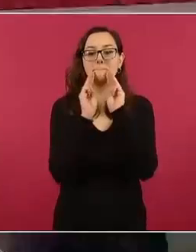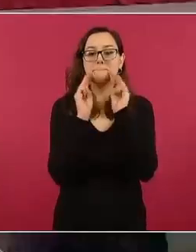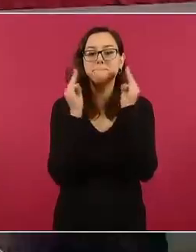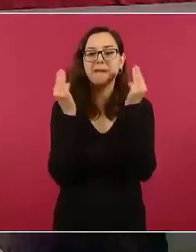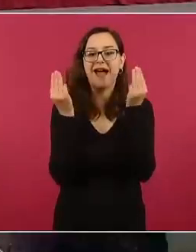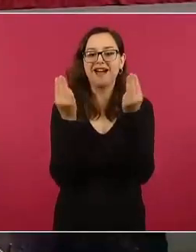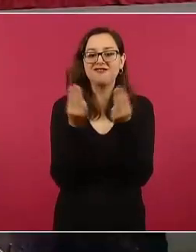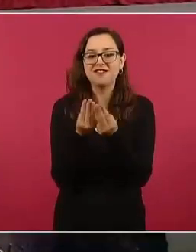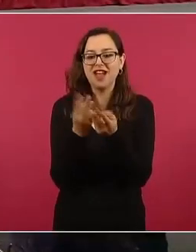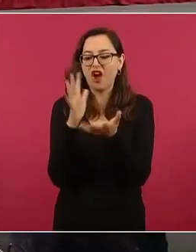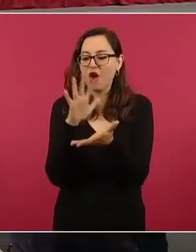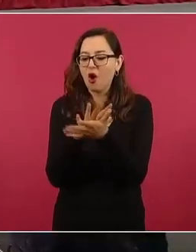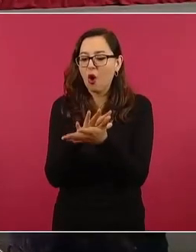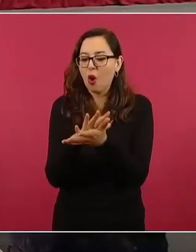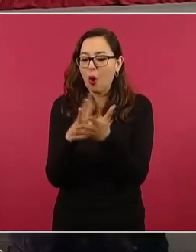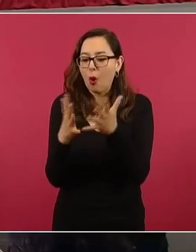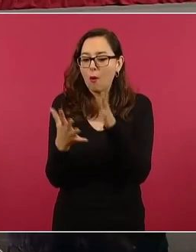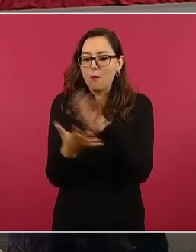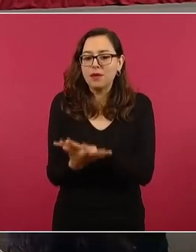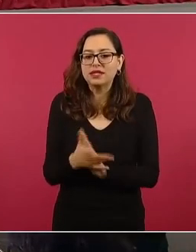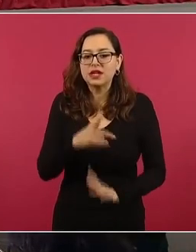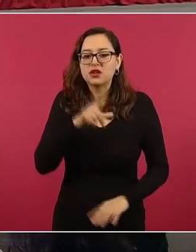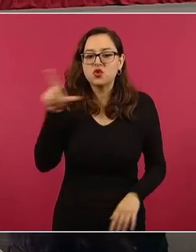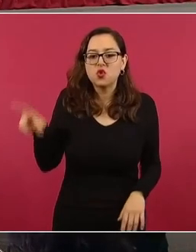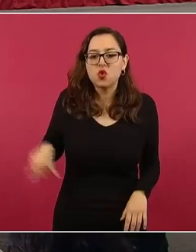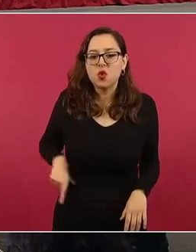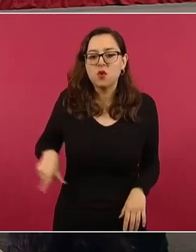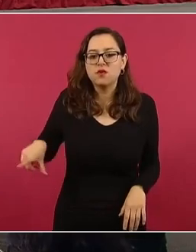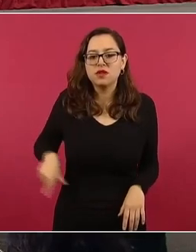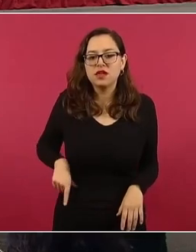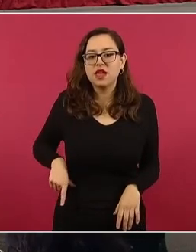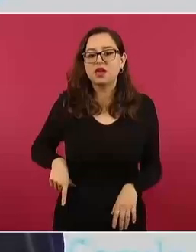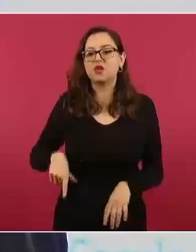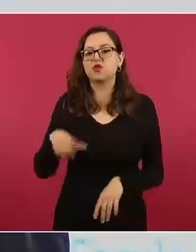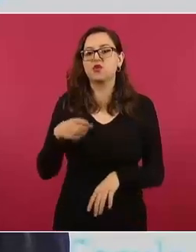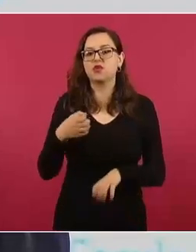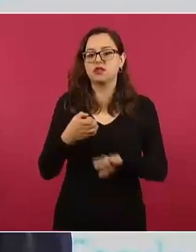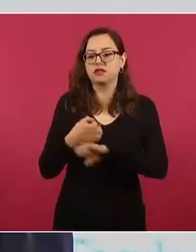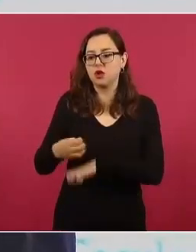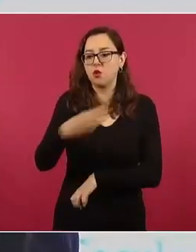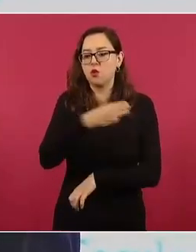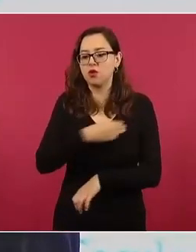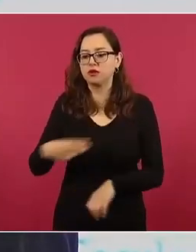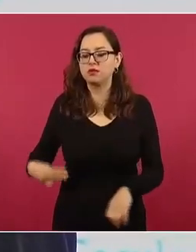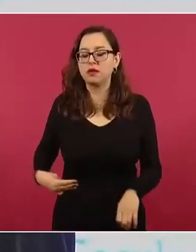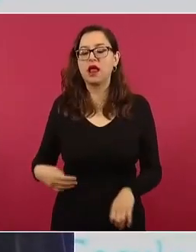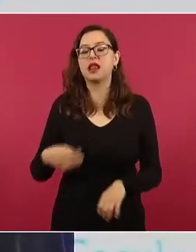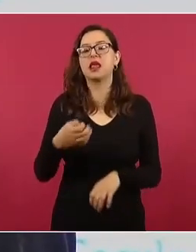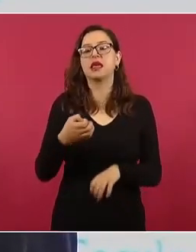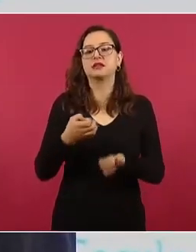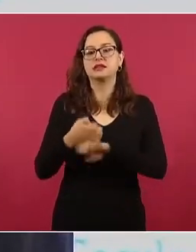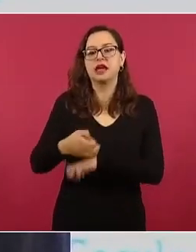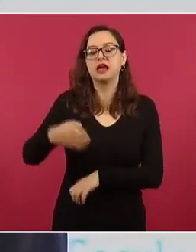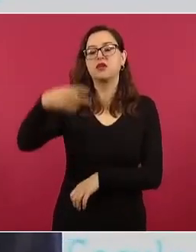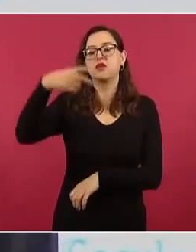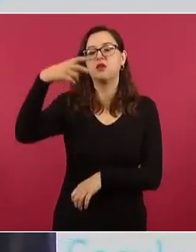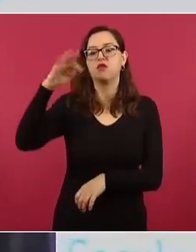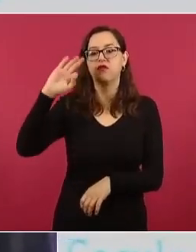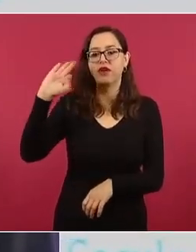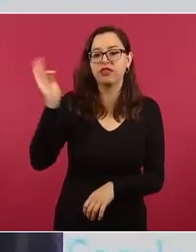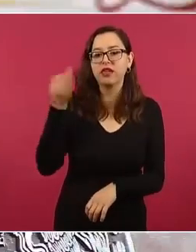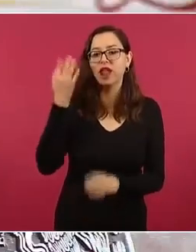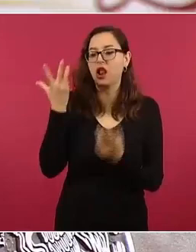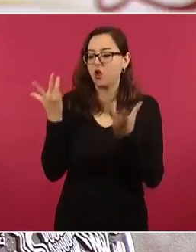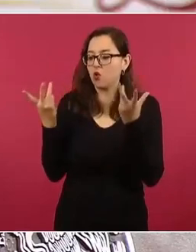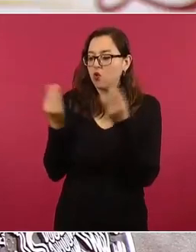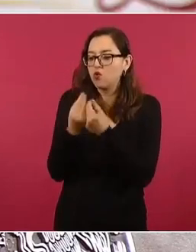con autoridades y fuerzas de seguridad del Estado municipal y federal, ultimamente desaparecieron los estudiantes.